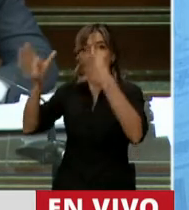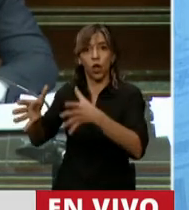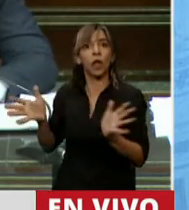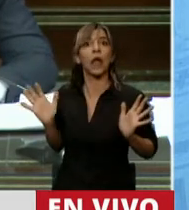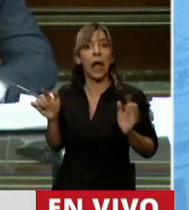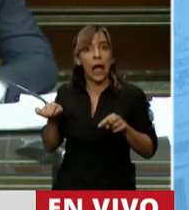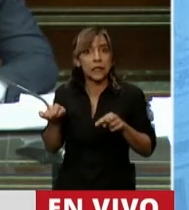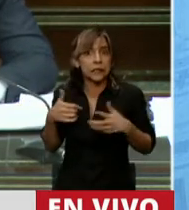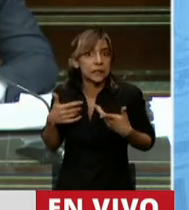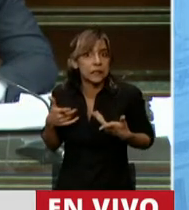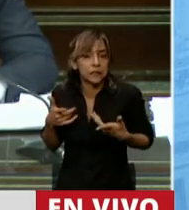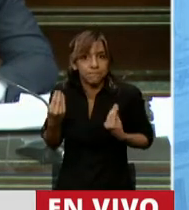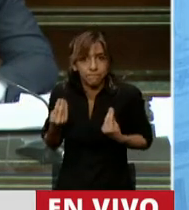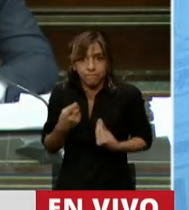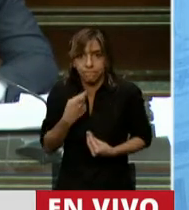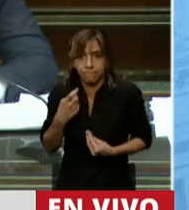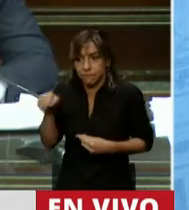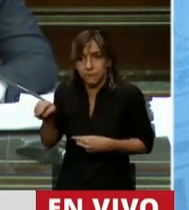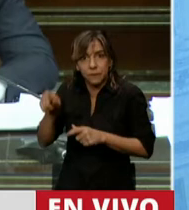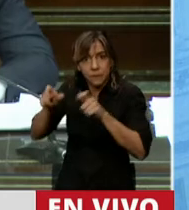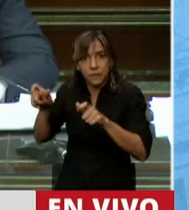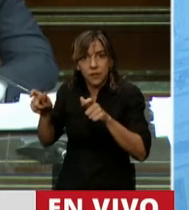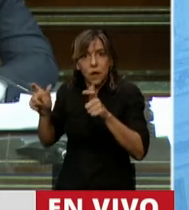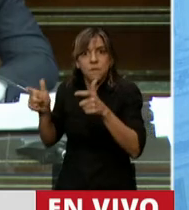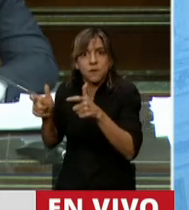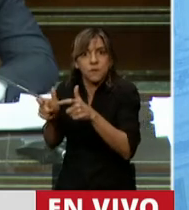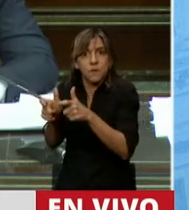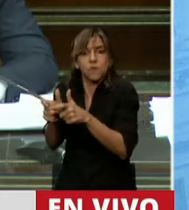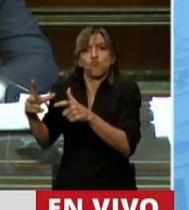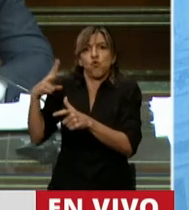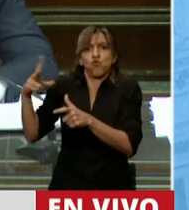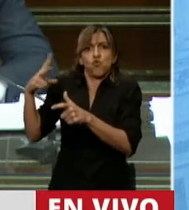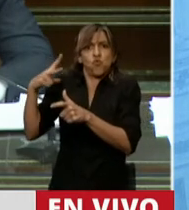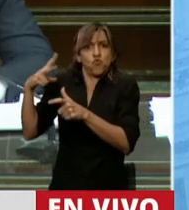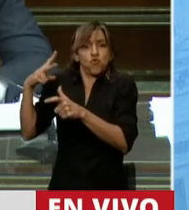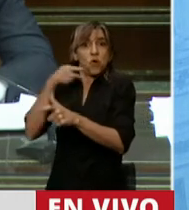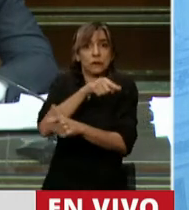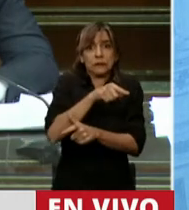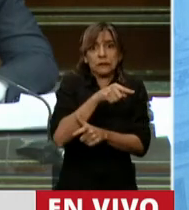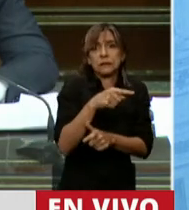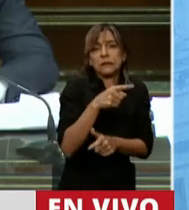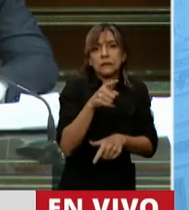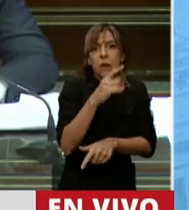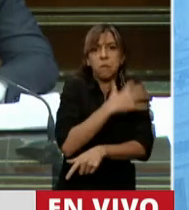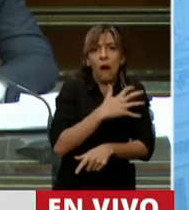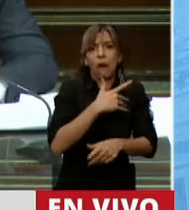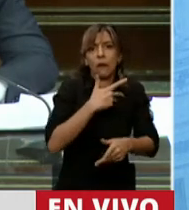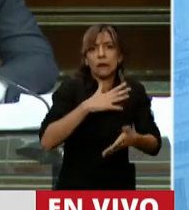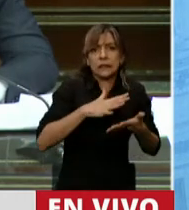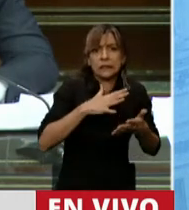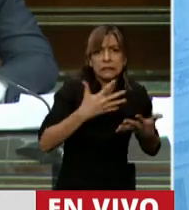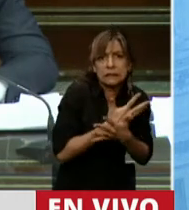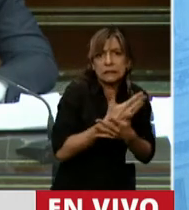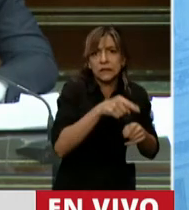vez son menos aquellos que se apoderan de la riqueza y cada vez son más aquellos que sufren esa situación. Por eso me paro